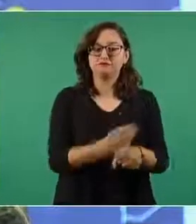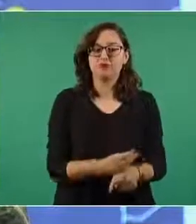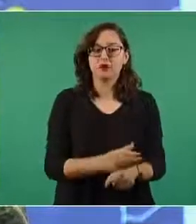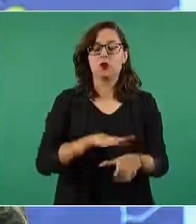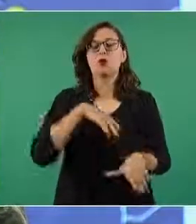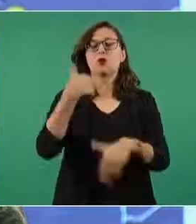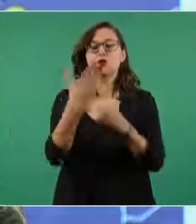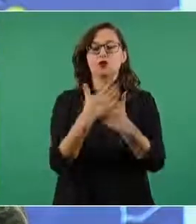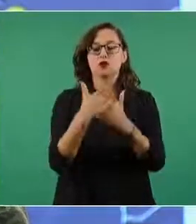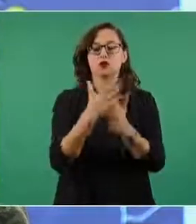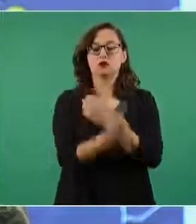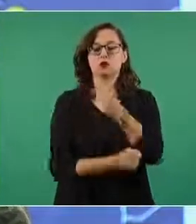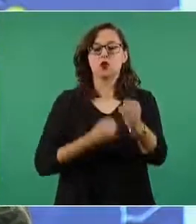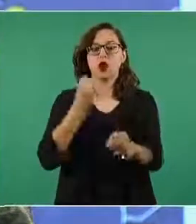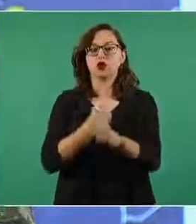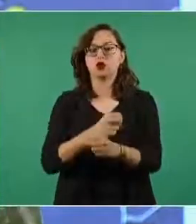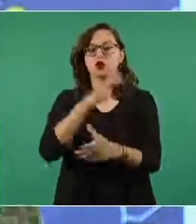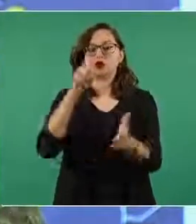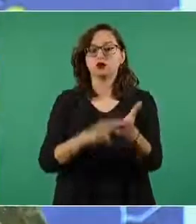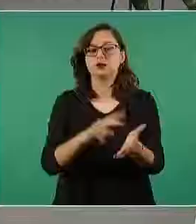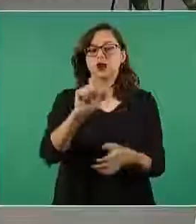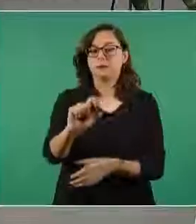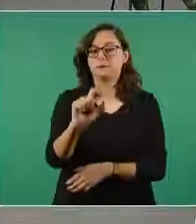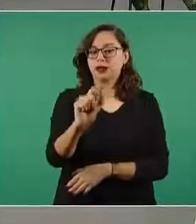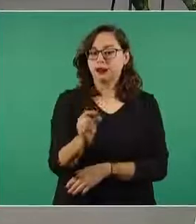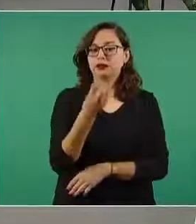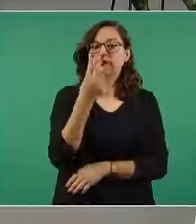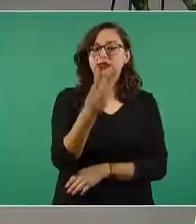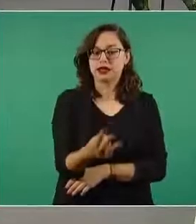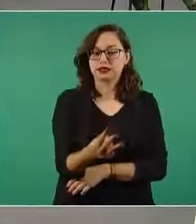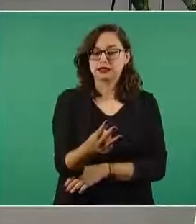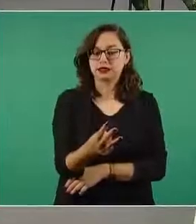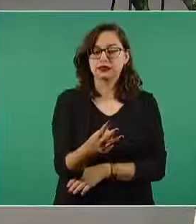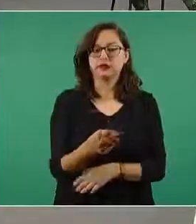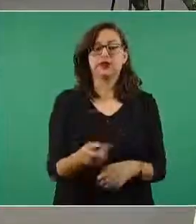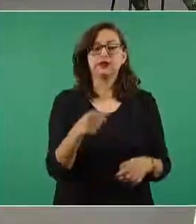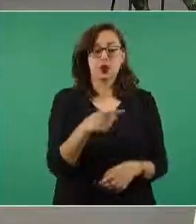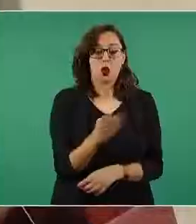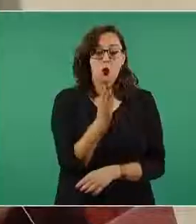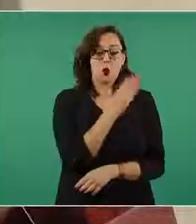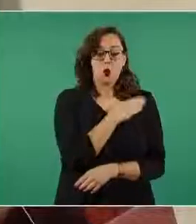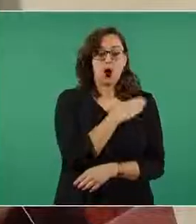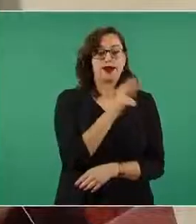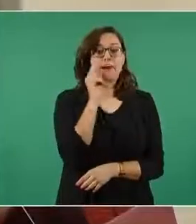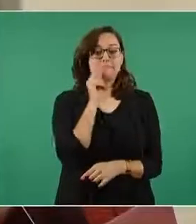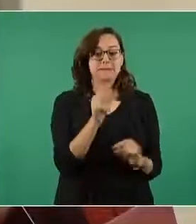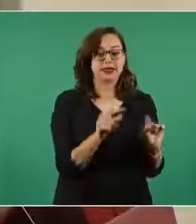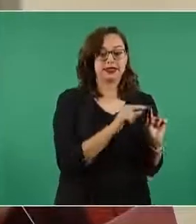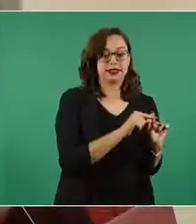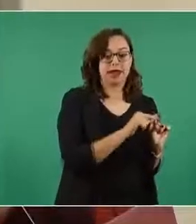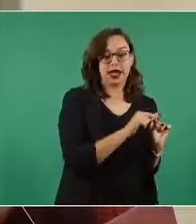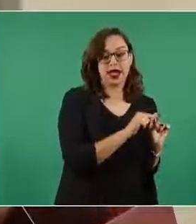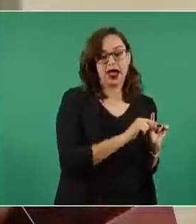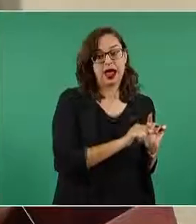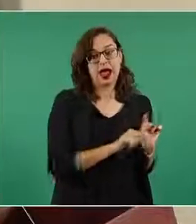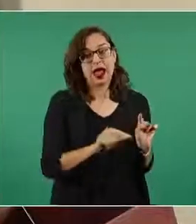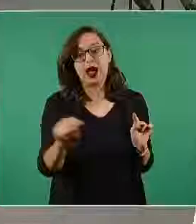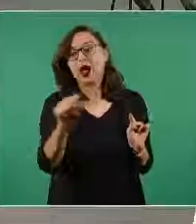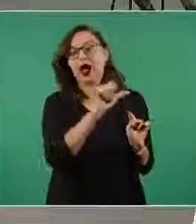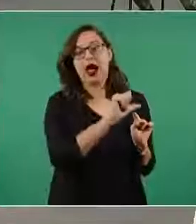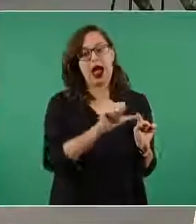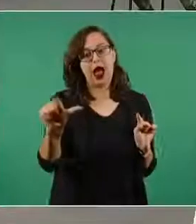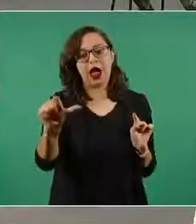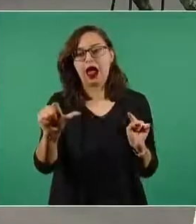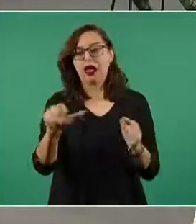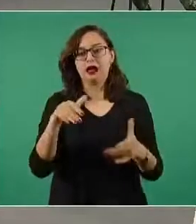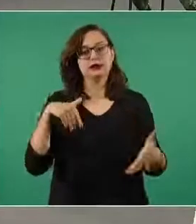trimestre del 2023 conectar desde Buenavista por tren hasta la